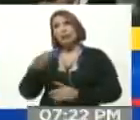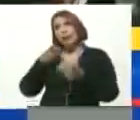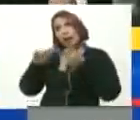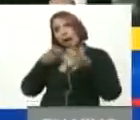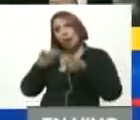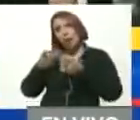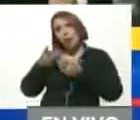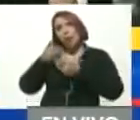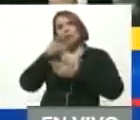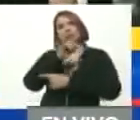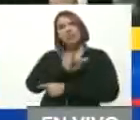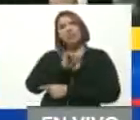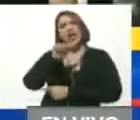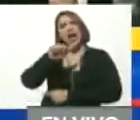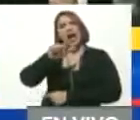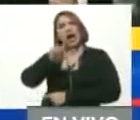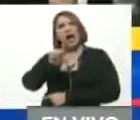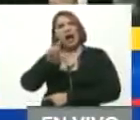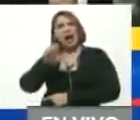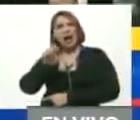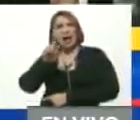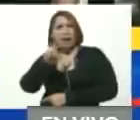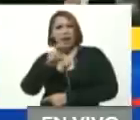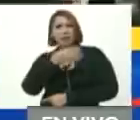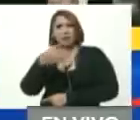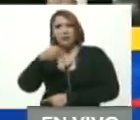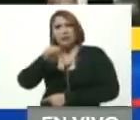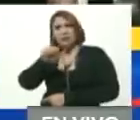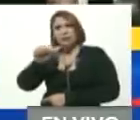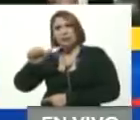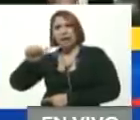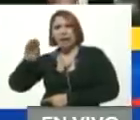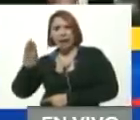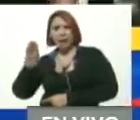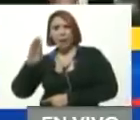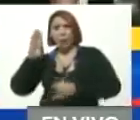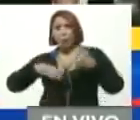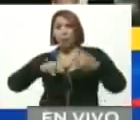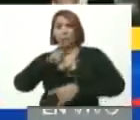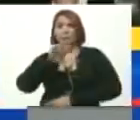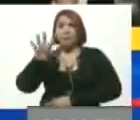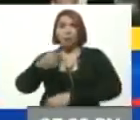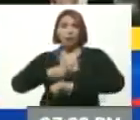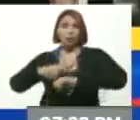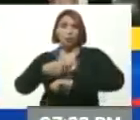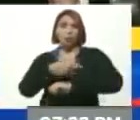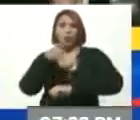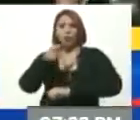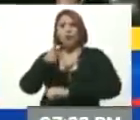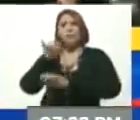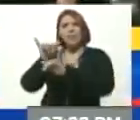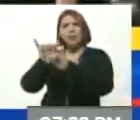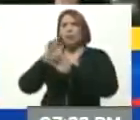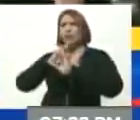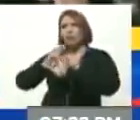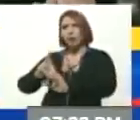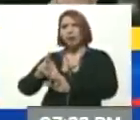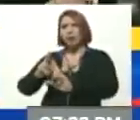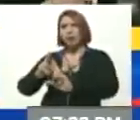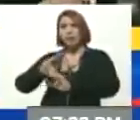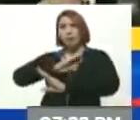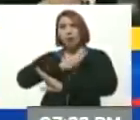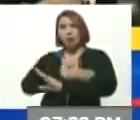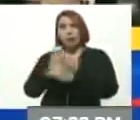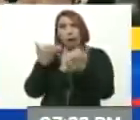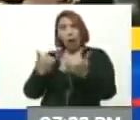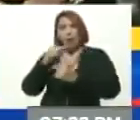Saab. Ya en las últimas 24 horas usted ha dado una respuesta bastante determinante en ese sentido. Sin embargo, la pregunta que ahora